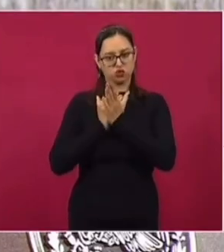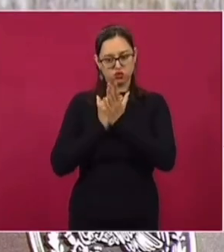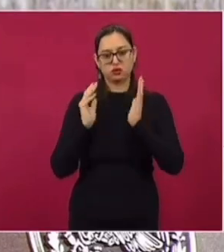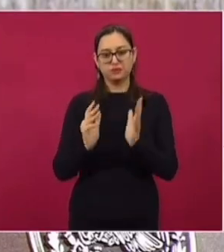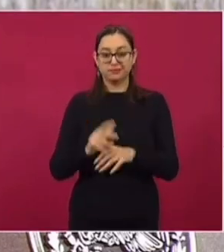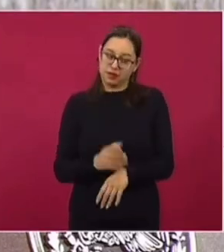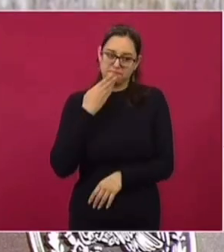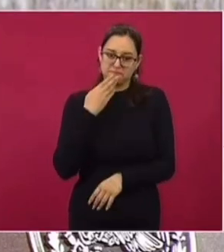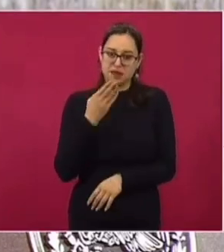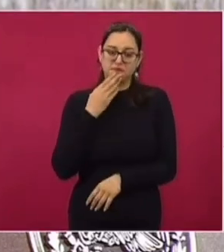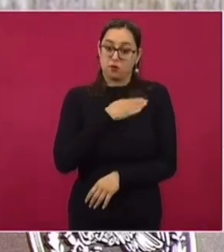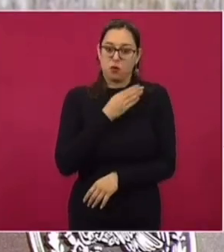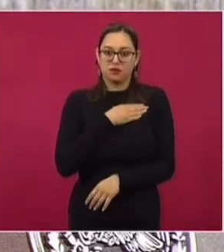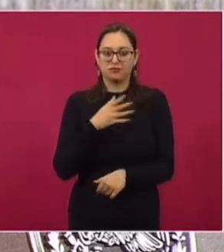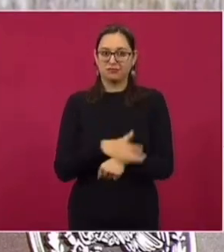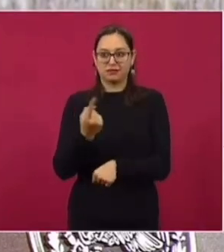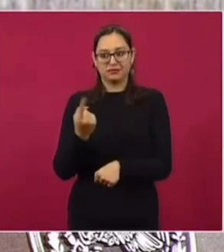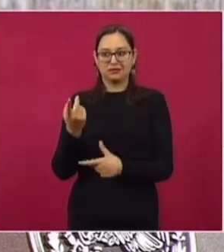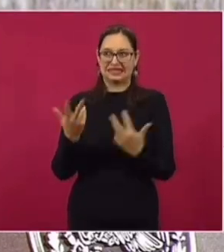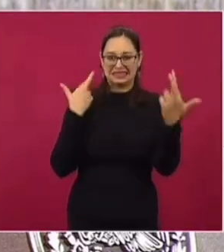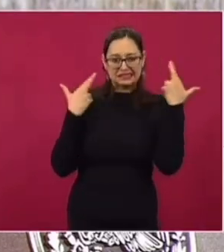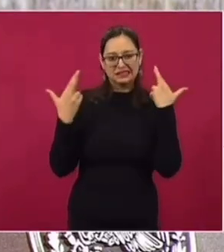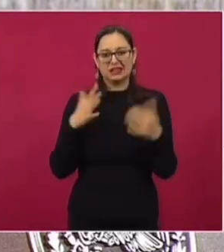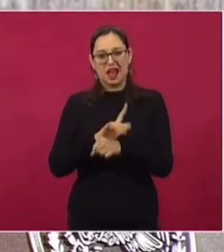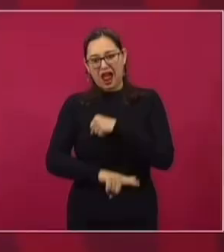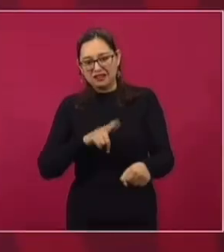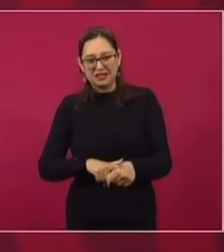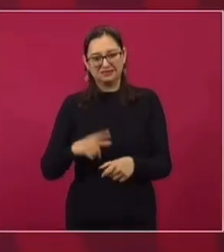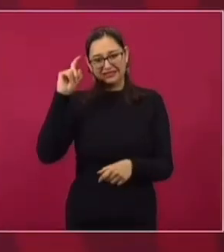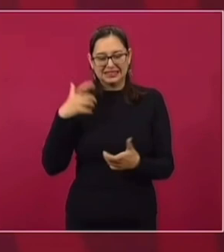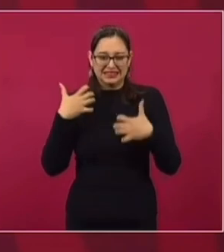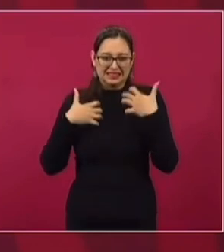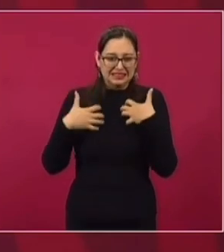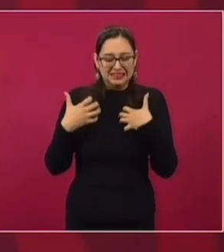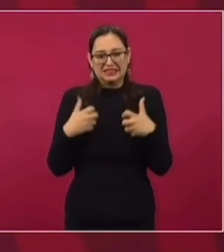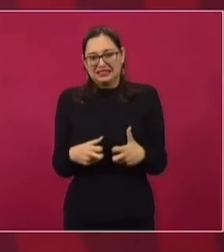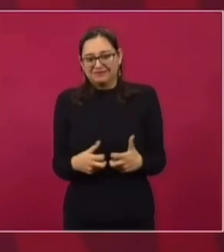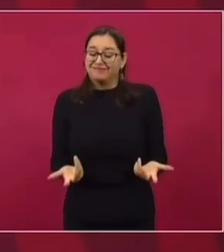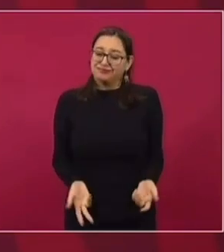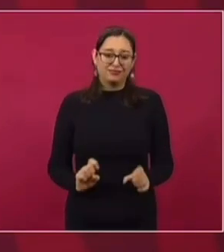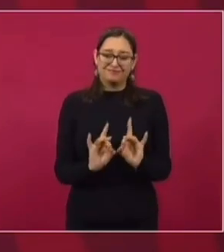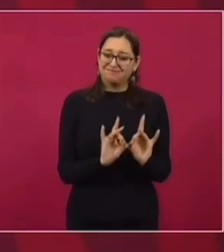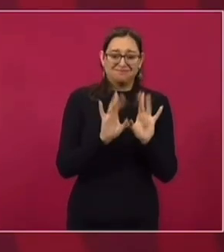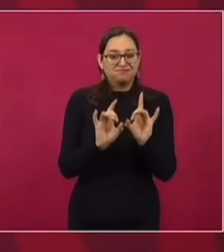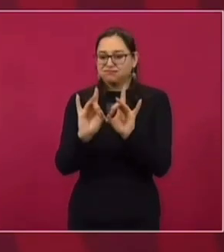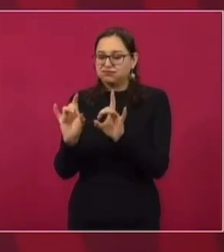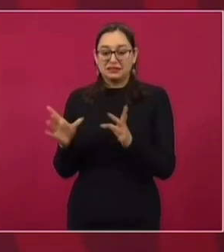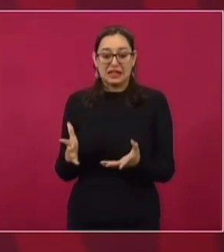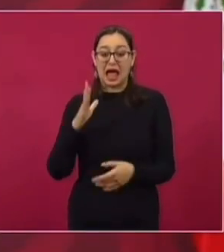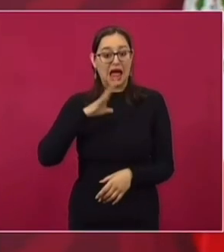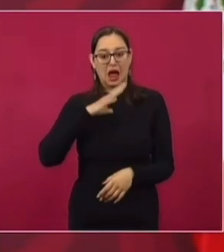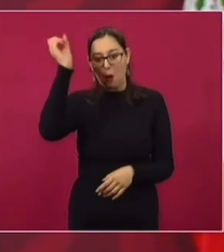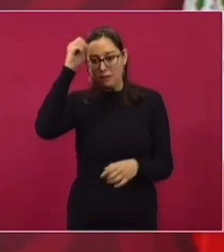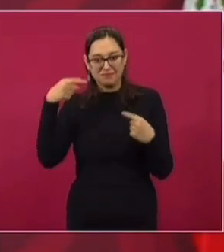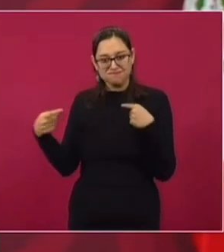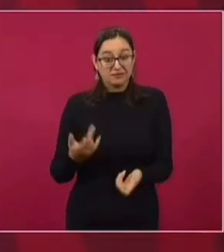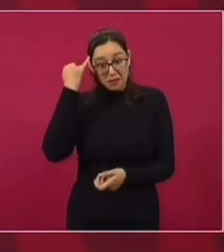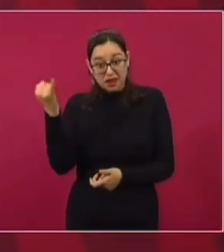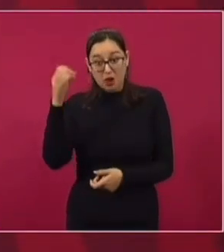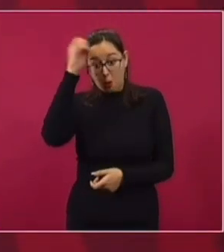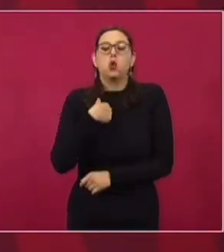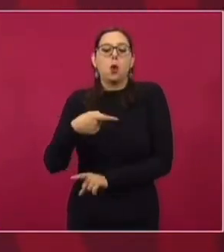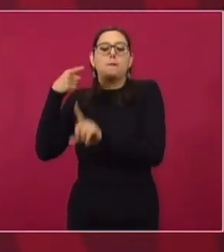afecta a los animales. Ya ven que en todo tenemos puntos de vista distintos, y qué bueno que es así.